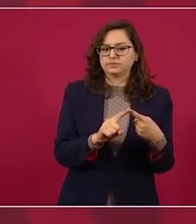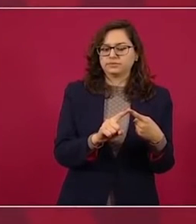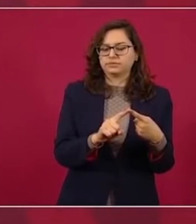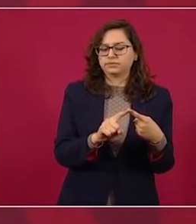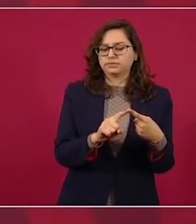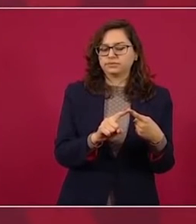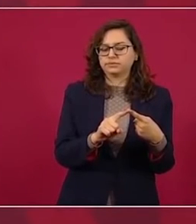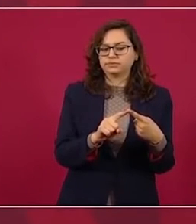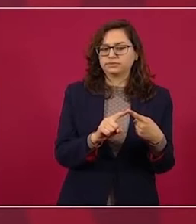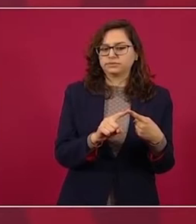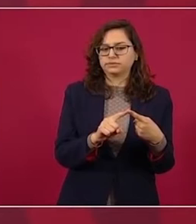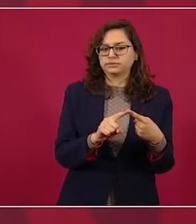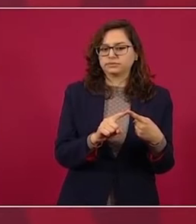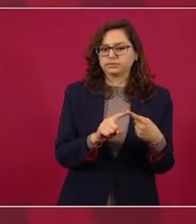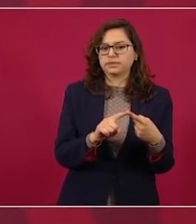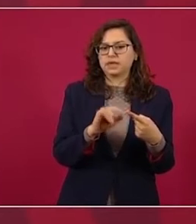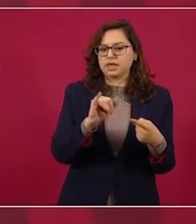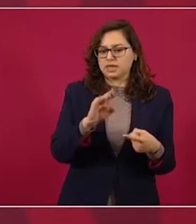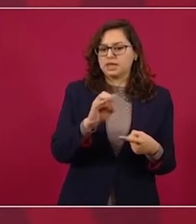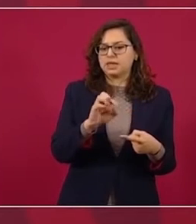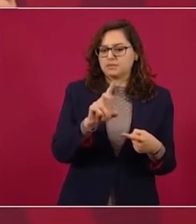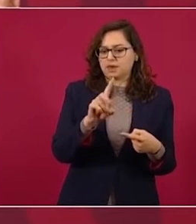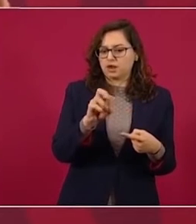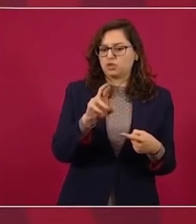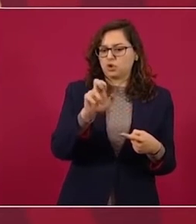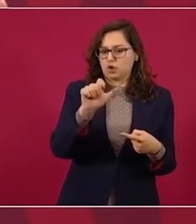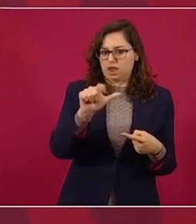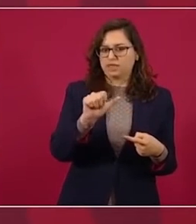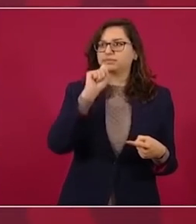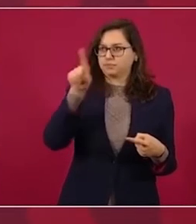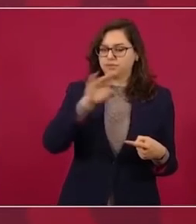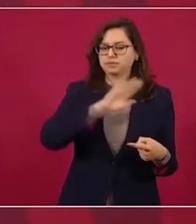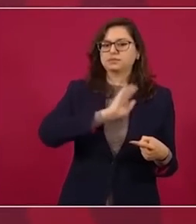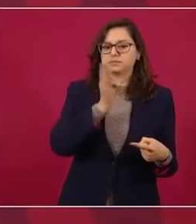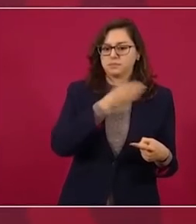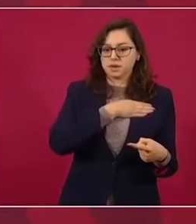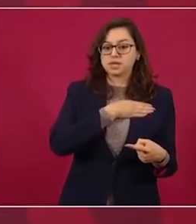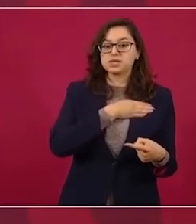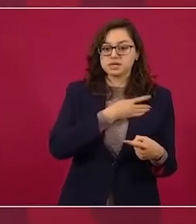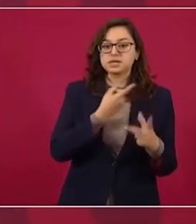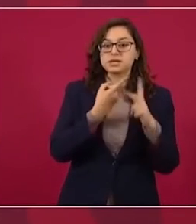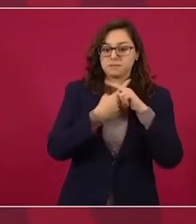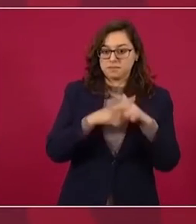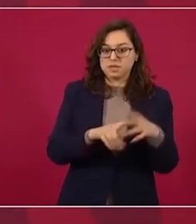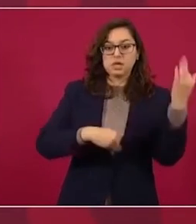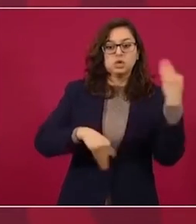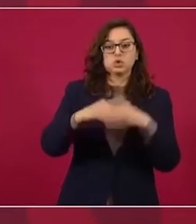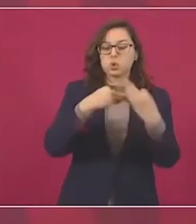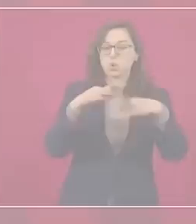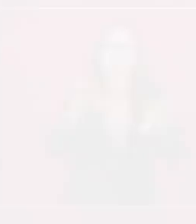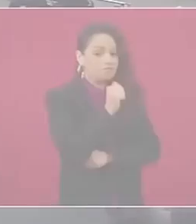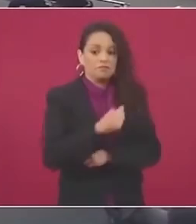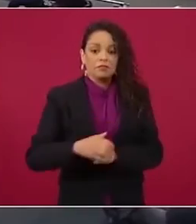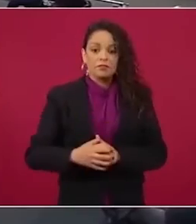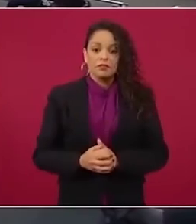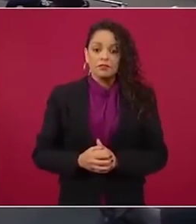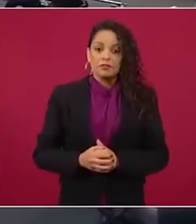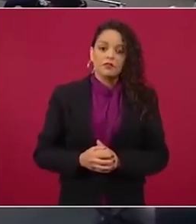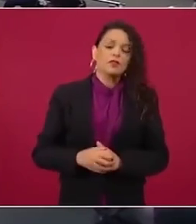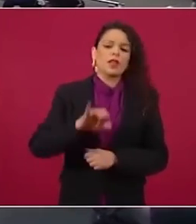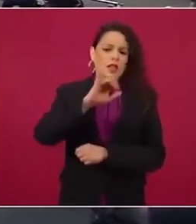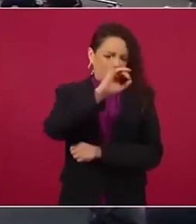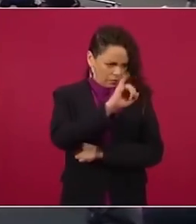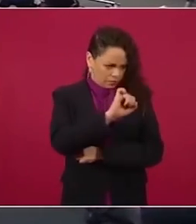acusado a firmas españolas como la Energética Iberdrola, la petrolera Repsol y la constructora